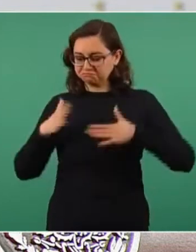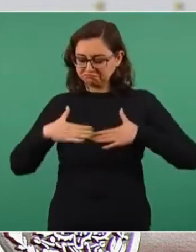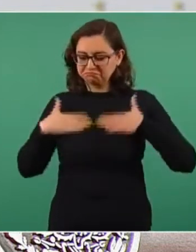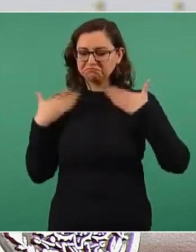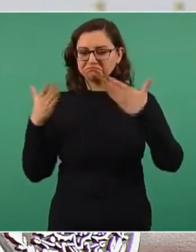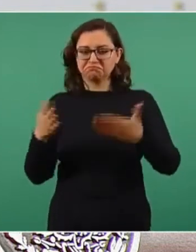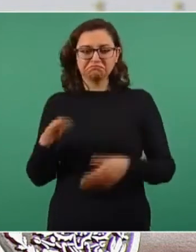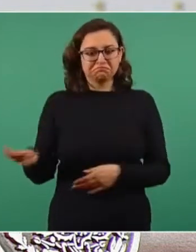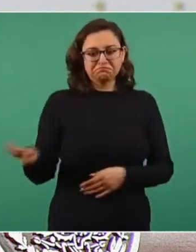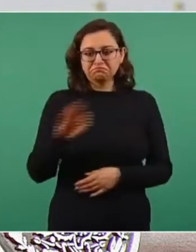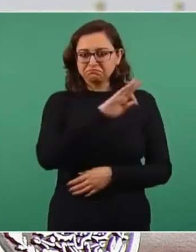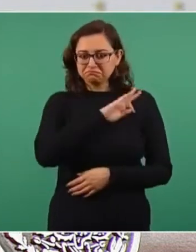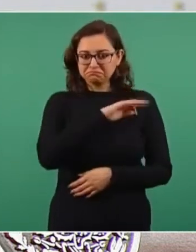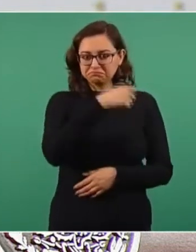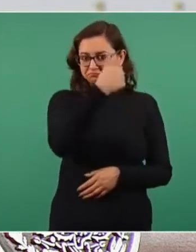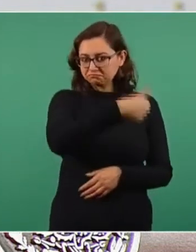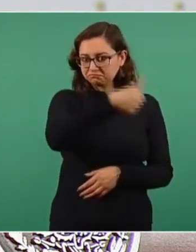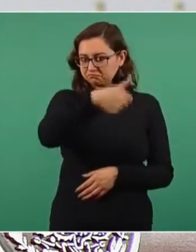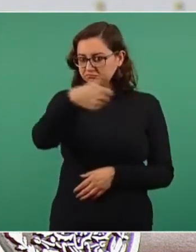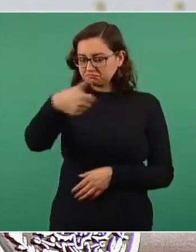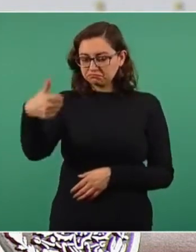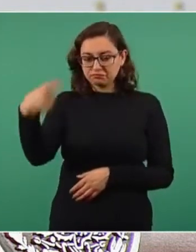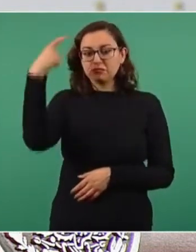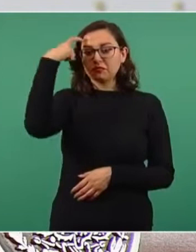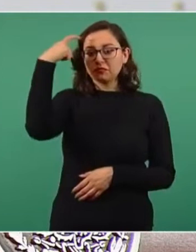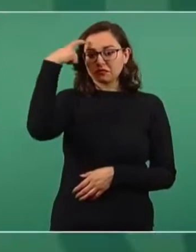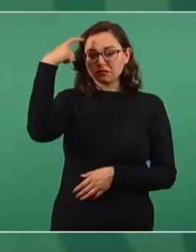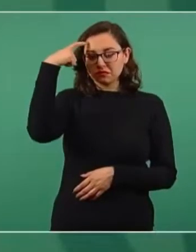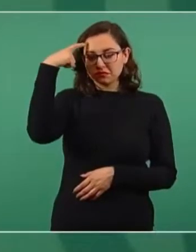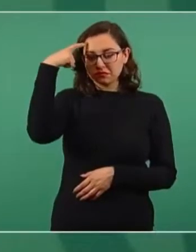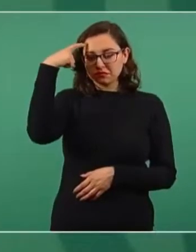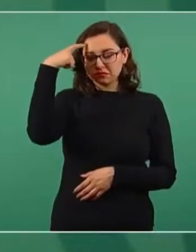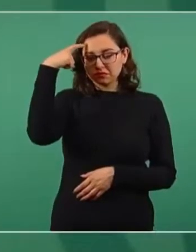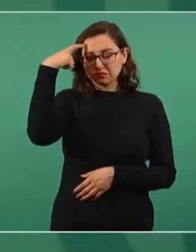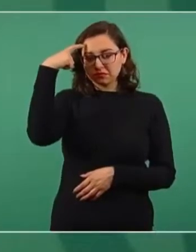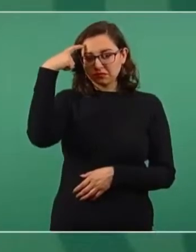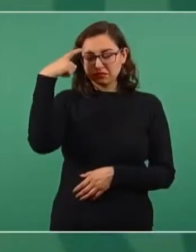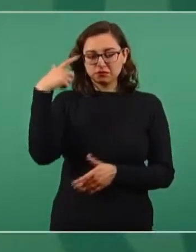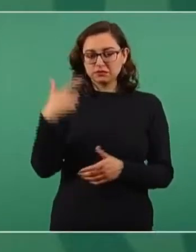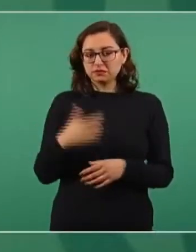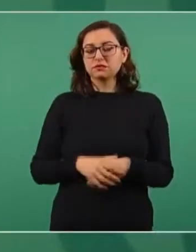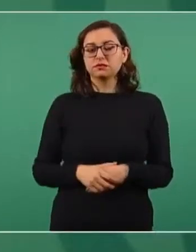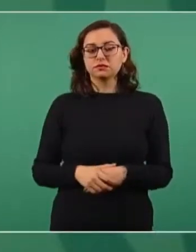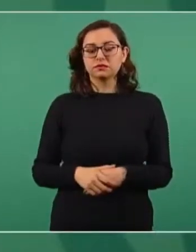pensar de cada ser humano.